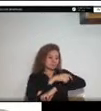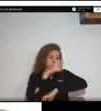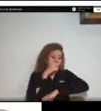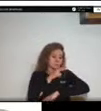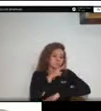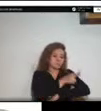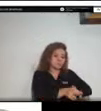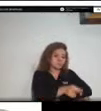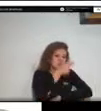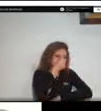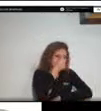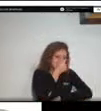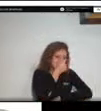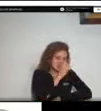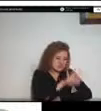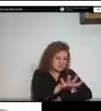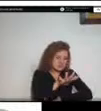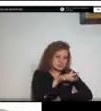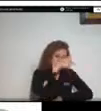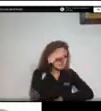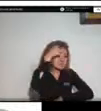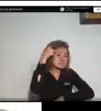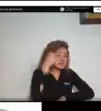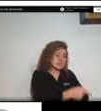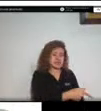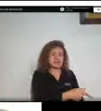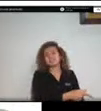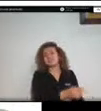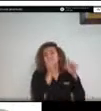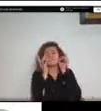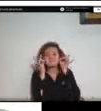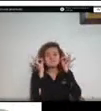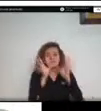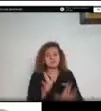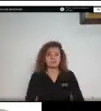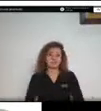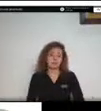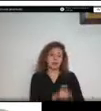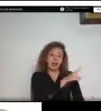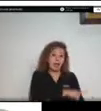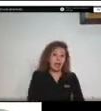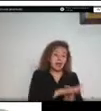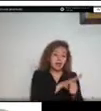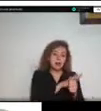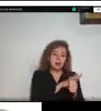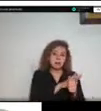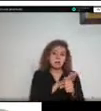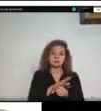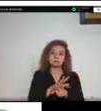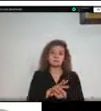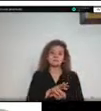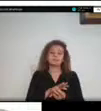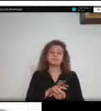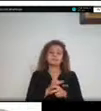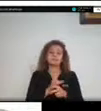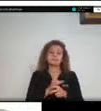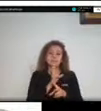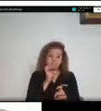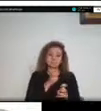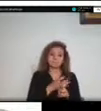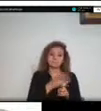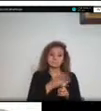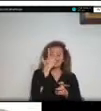situaciones que complican mucho más esta realidad y es que no siempre logramos atender con la